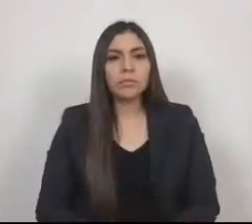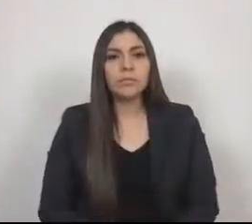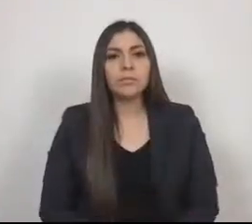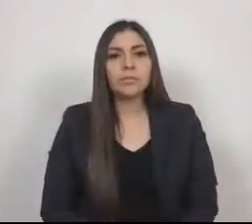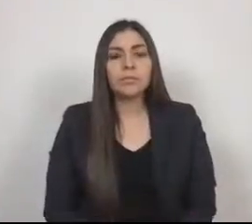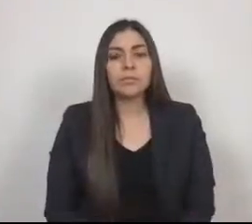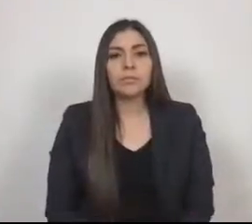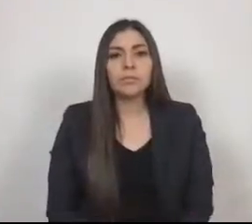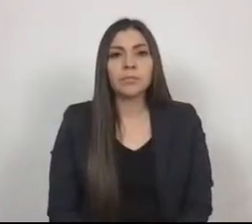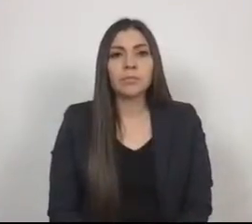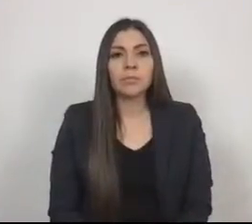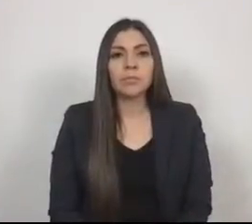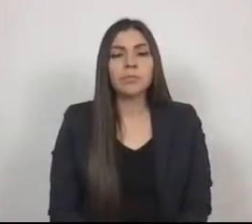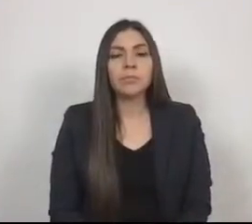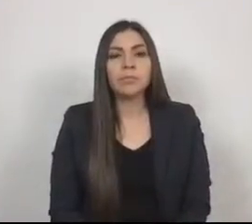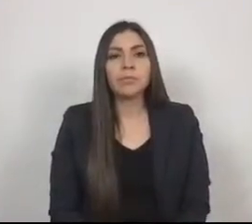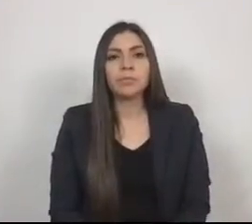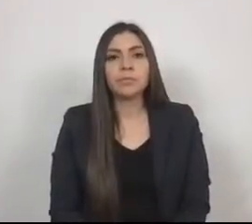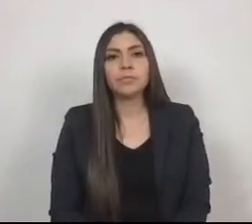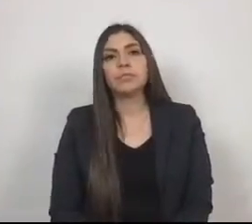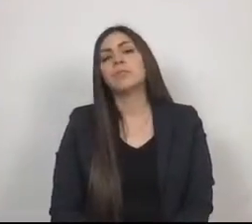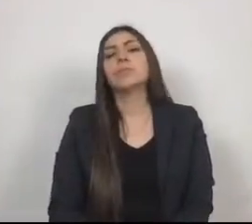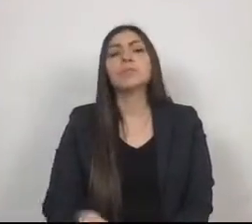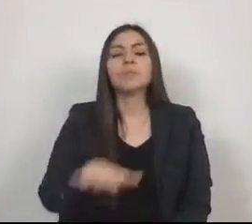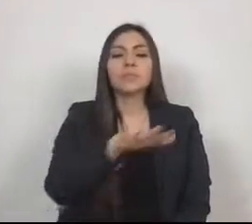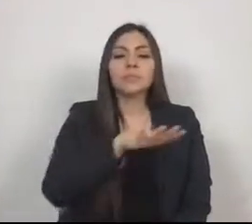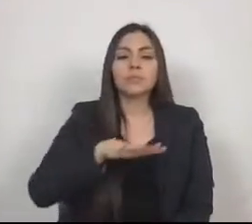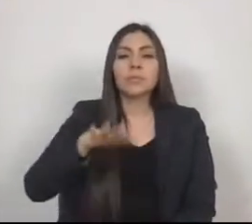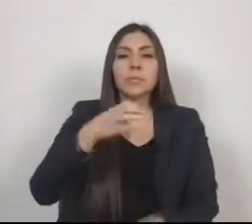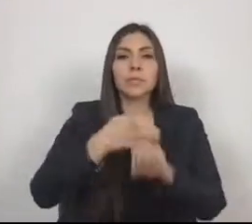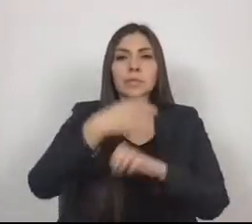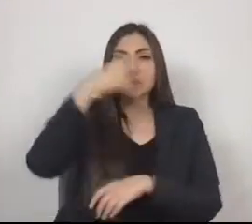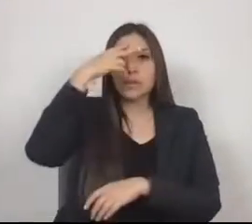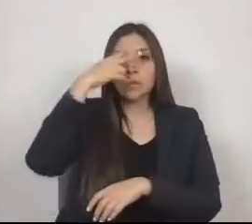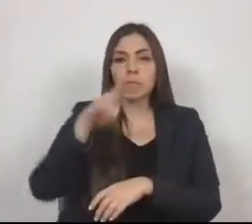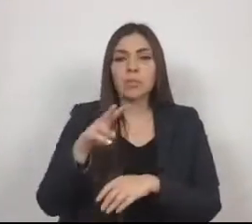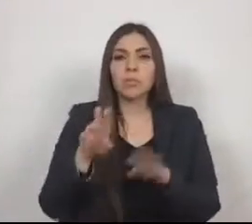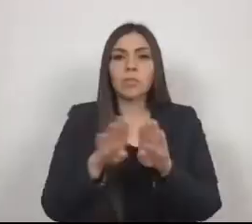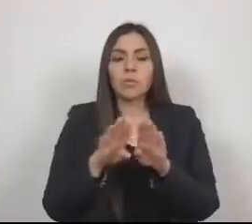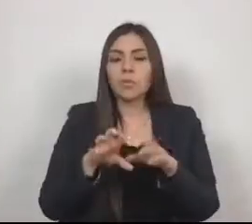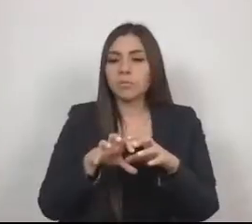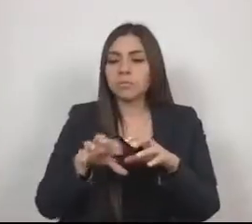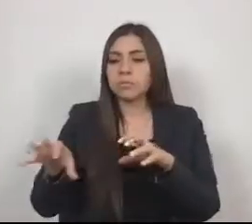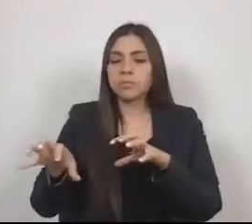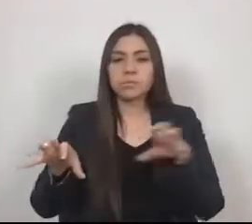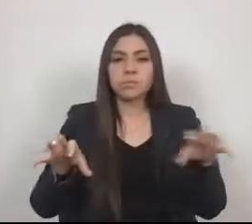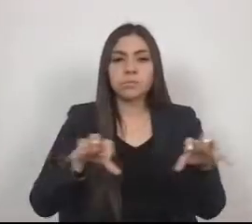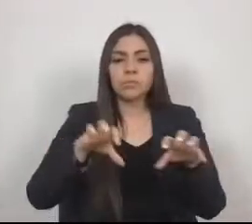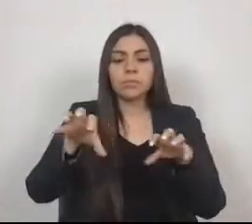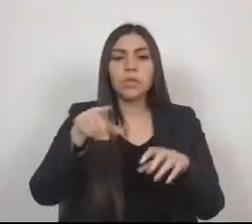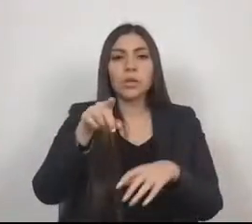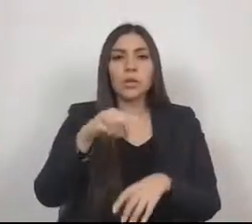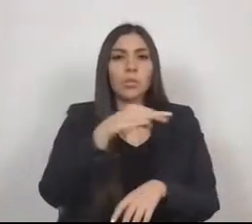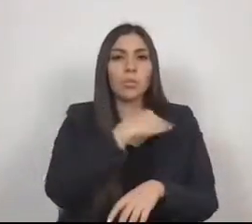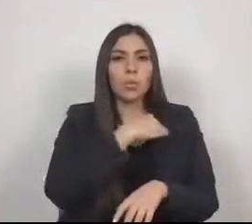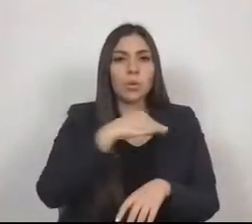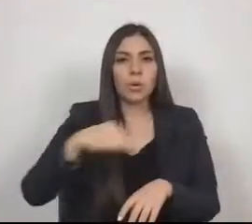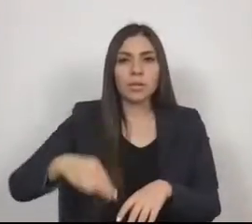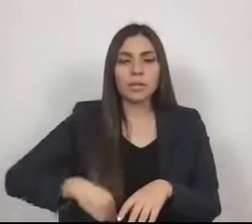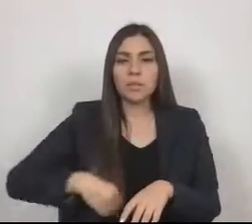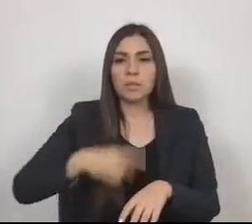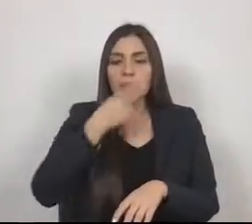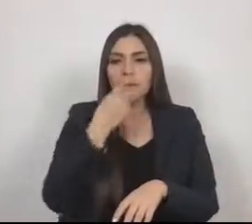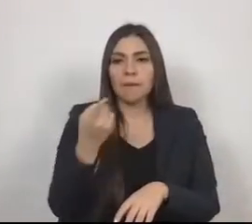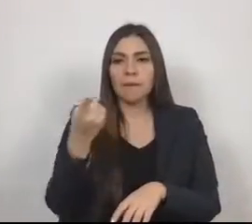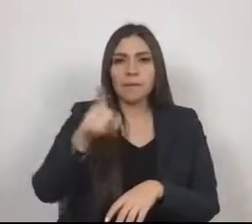La base de la División Territorial del Estado de México es en el municipio, en términos de lo consagrado de la Constitución